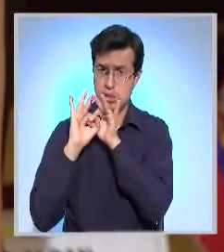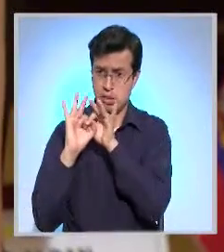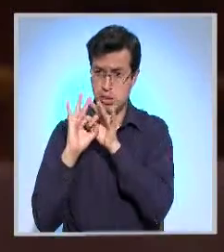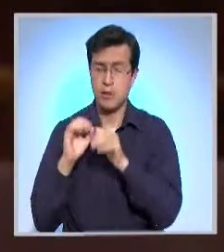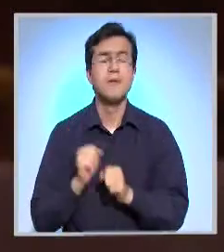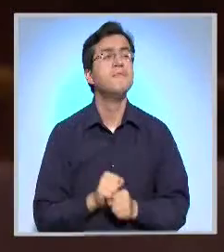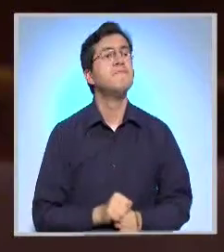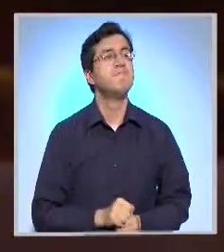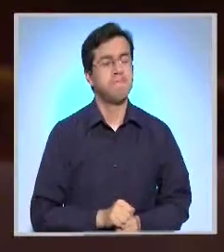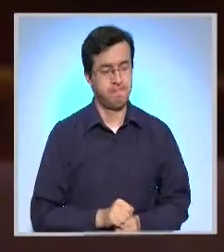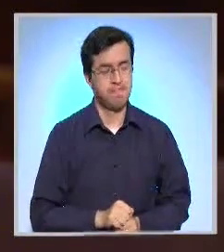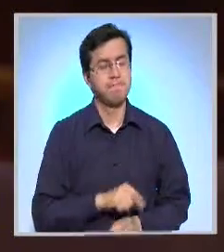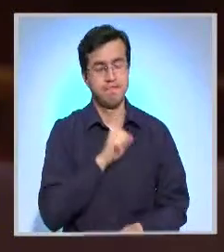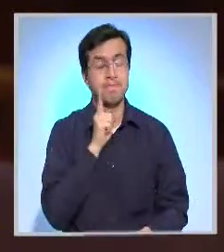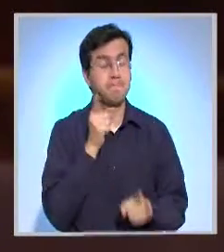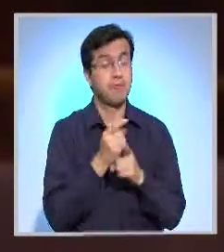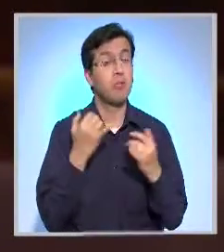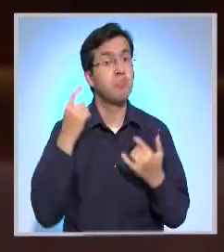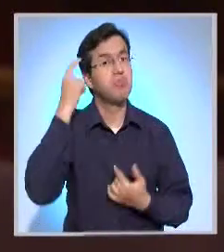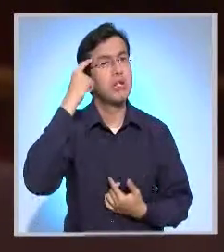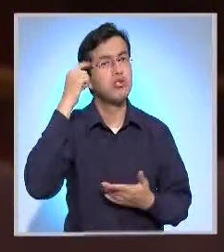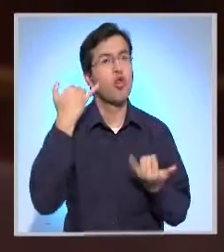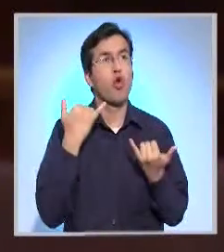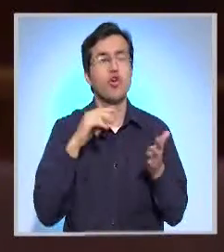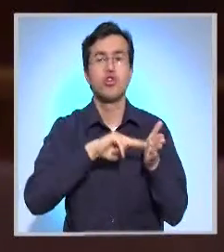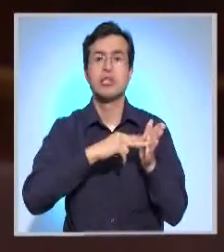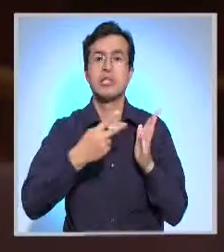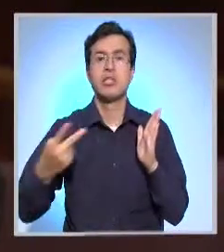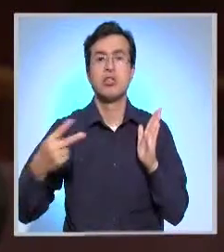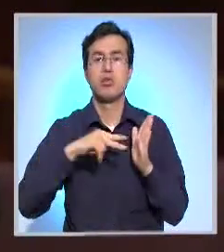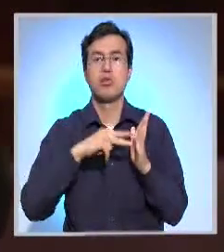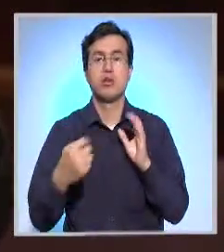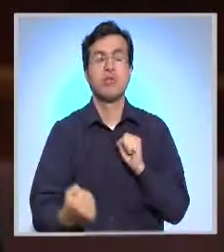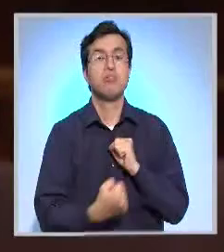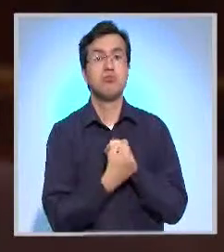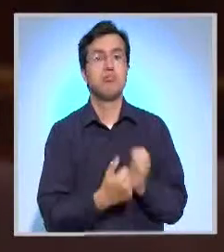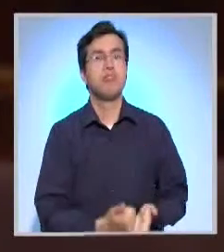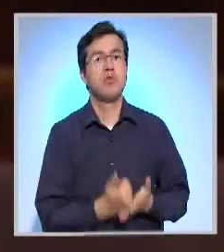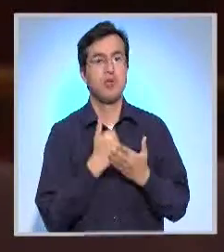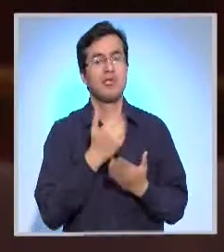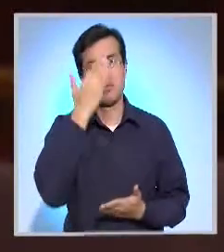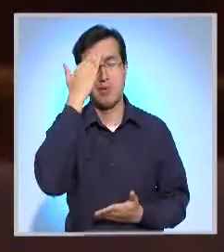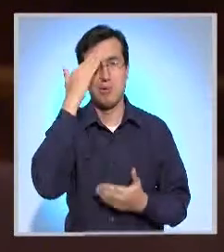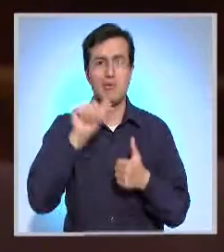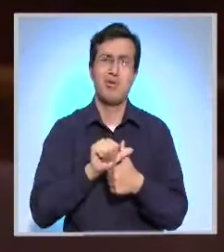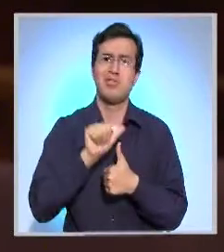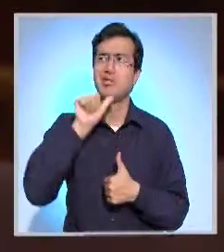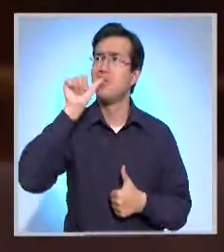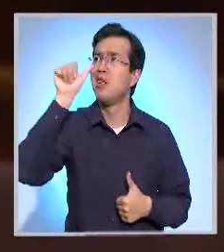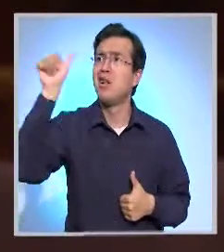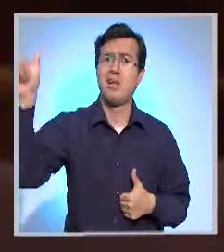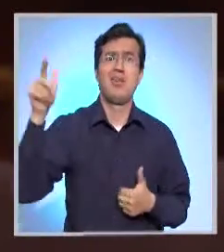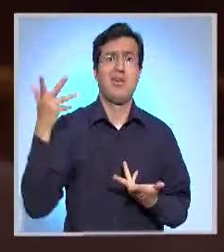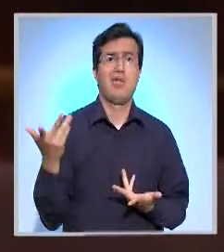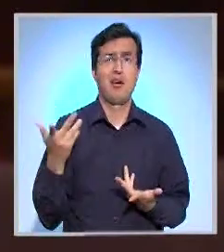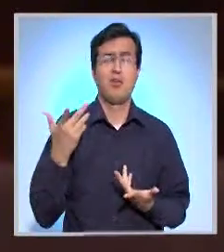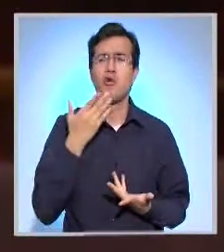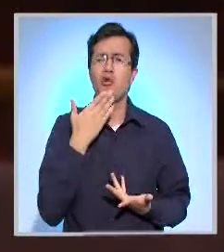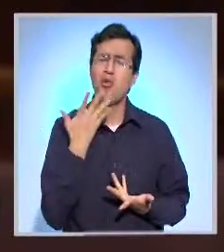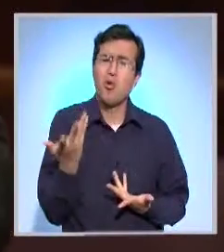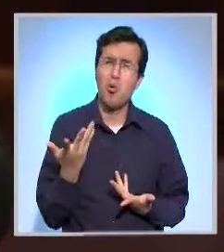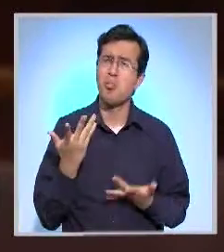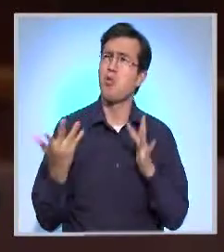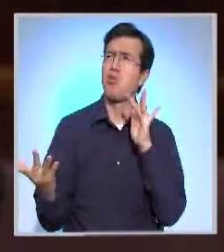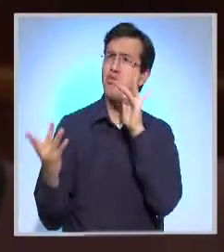Efectivamente, yo creo que la tecnología es nuestra aliada, como estamos tan lejos de ellos, nosotros tenemos que ser creativos y